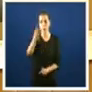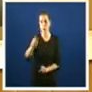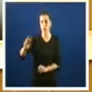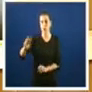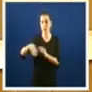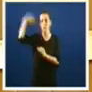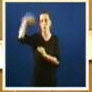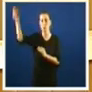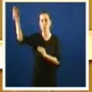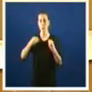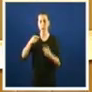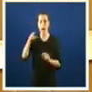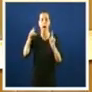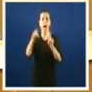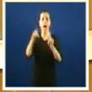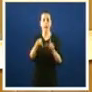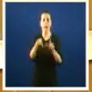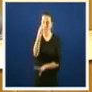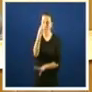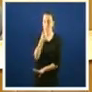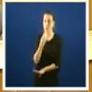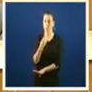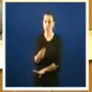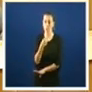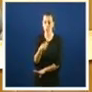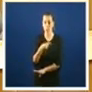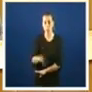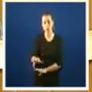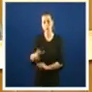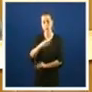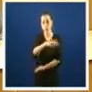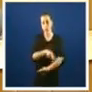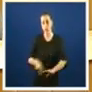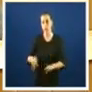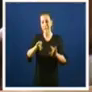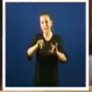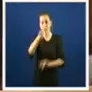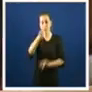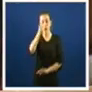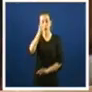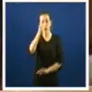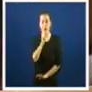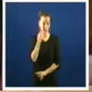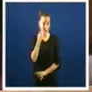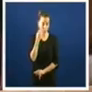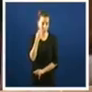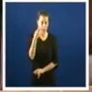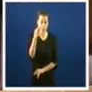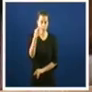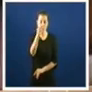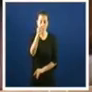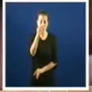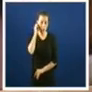Ese é a joya que teñen vostedes de delegado territorial en Ourense E mire, señora Prado